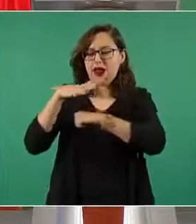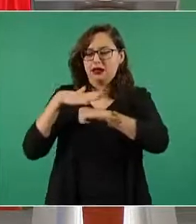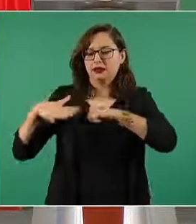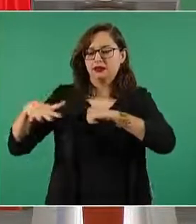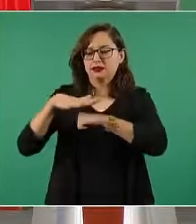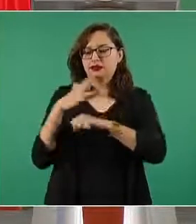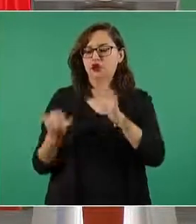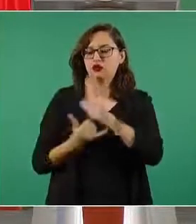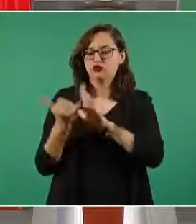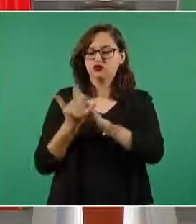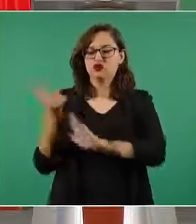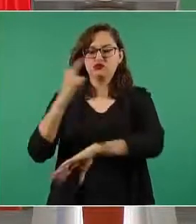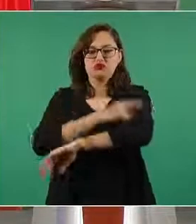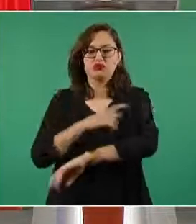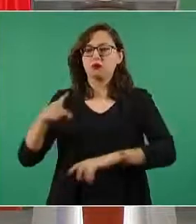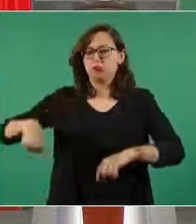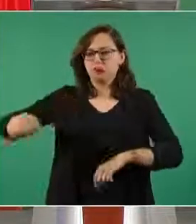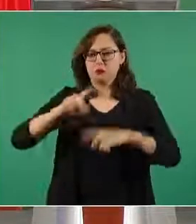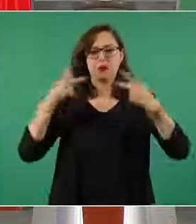aceptaron